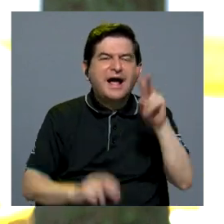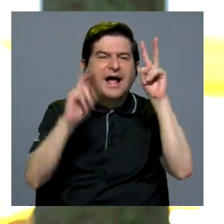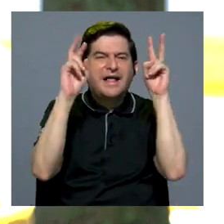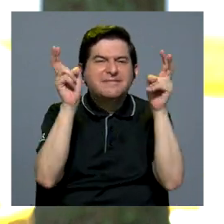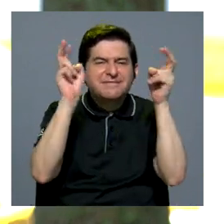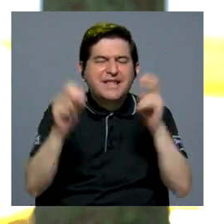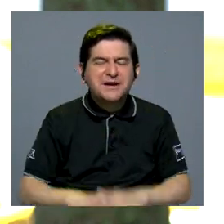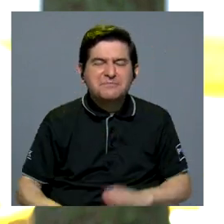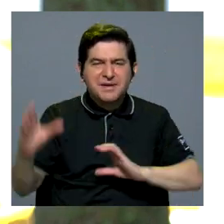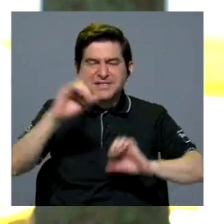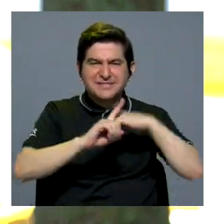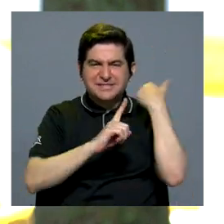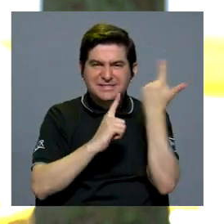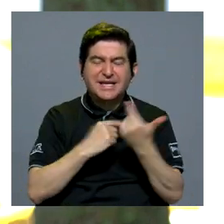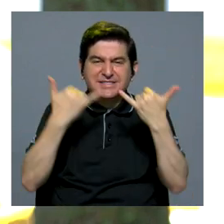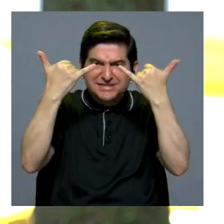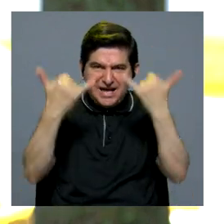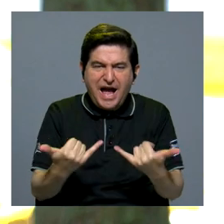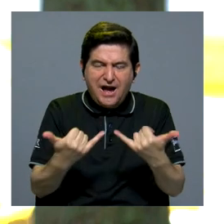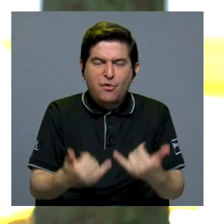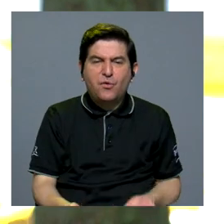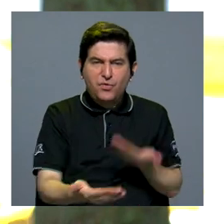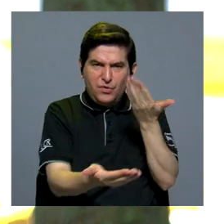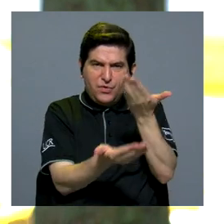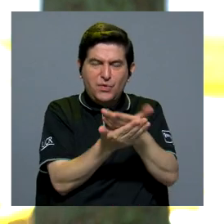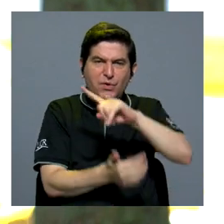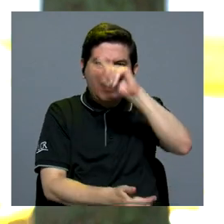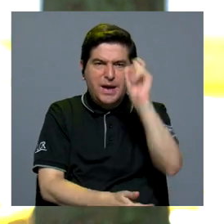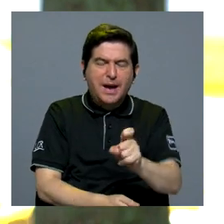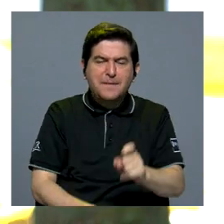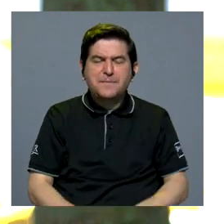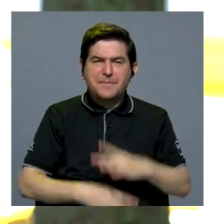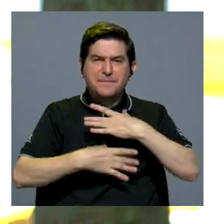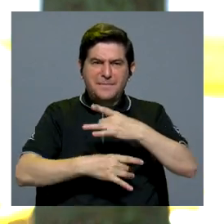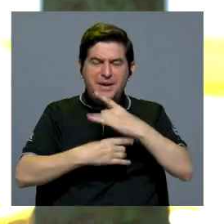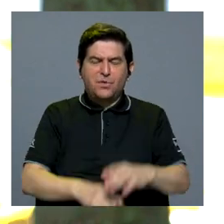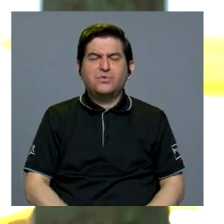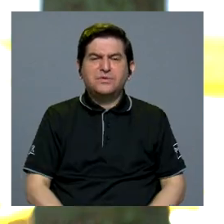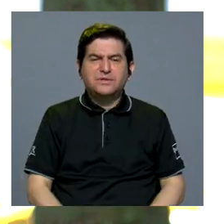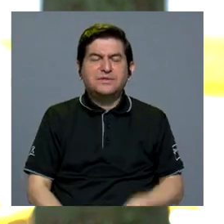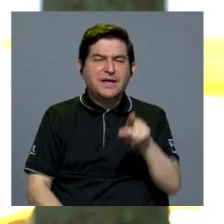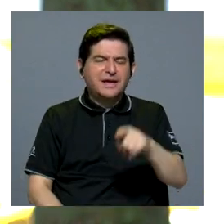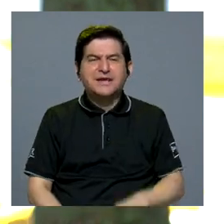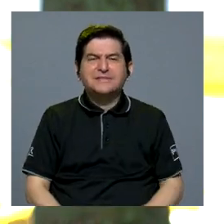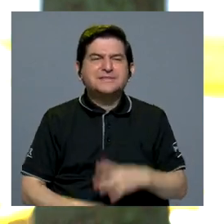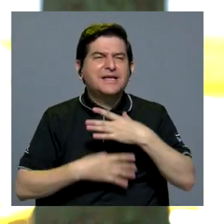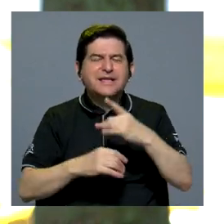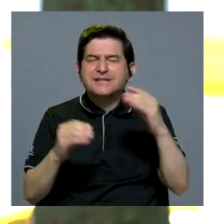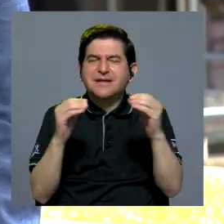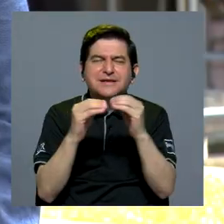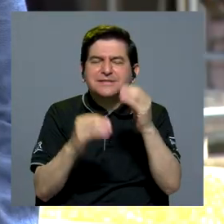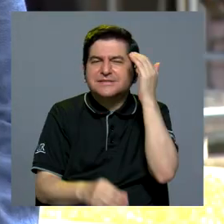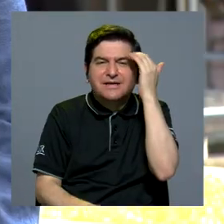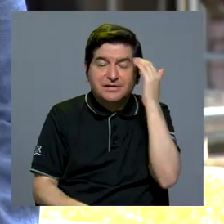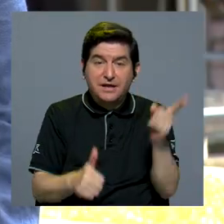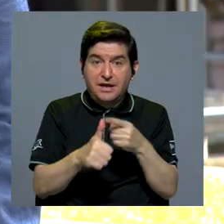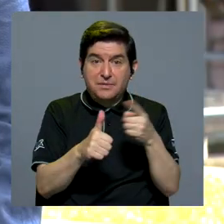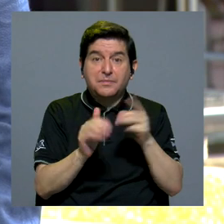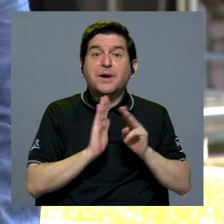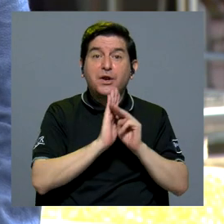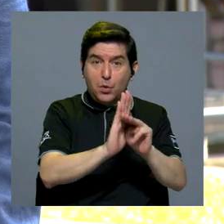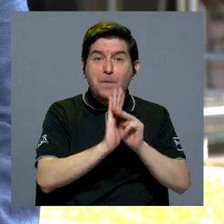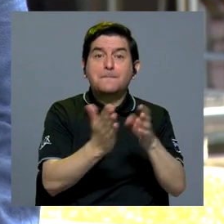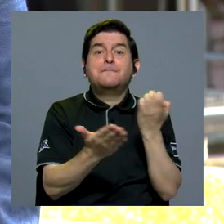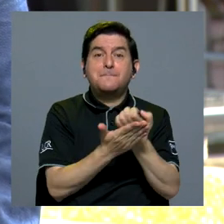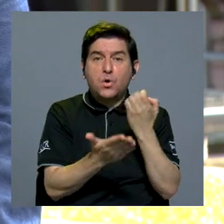esos temas de las ciencias sociales que hoy pueden plantear unas preguntas interesantes que nos dejen con ese abre bocas de saber más? Bueno, el primero es el